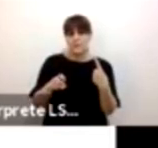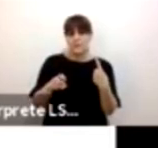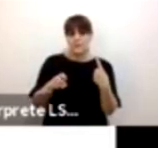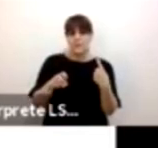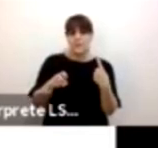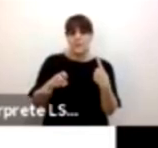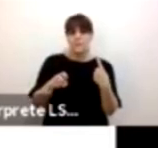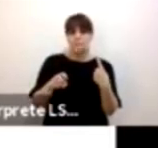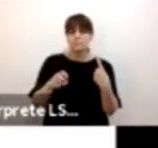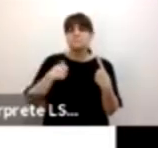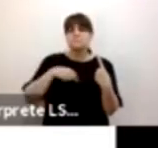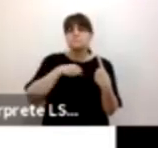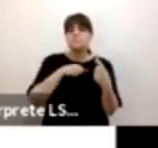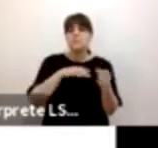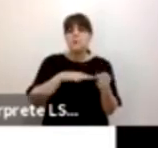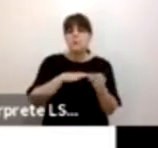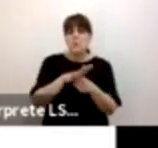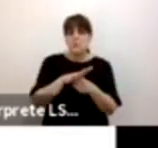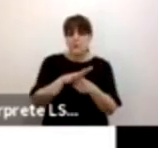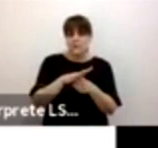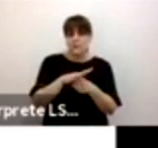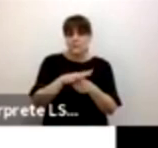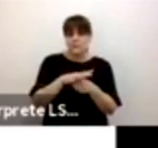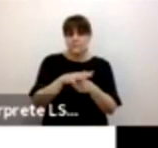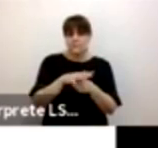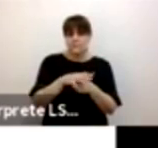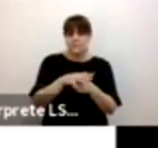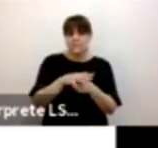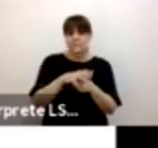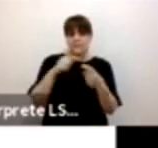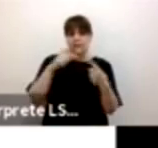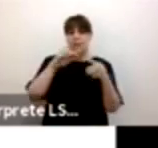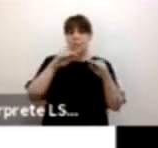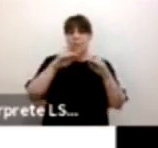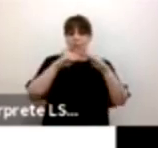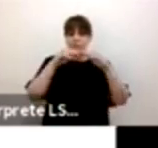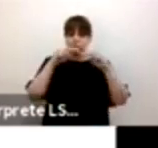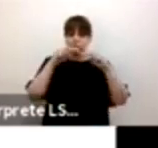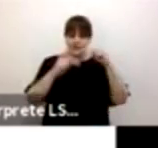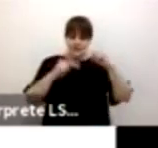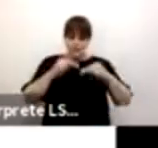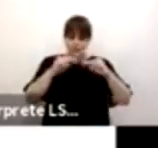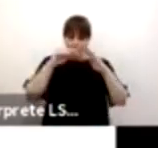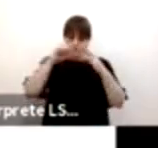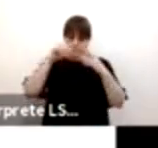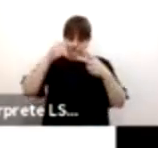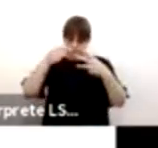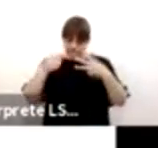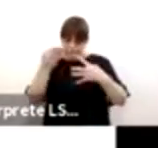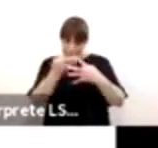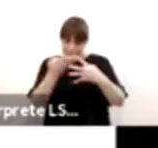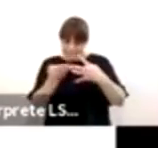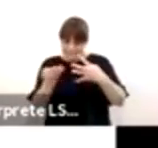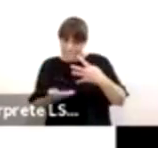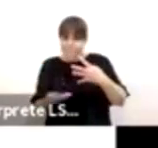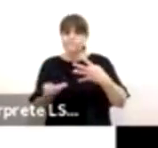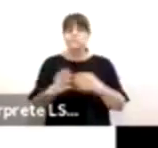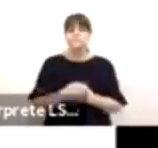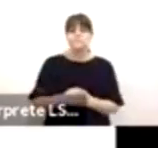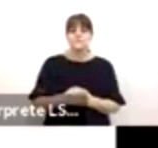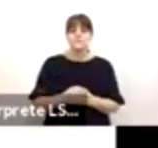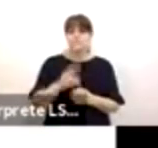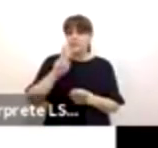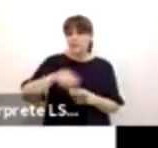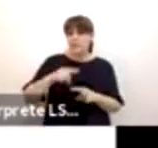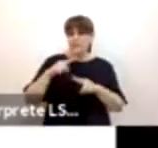Tenemos ciertamente diversos aspectos en los que la desigualdad se manifiesta y